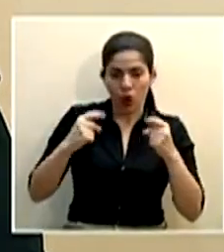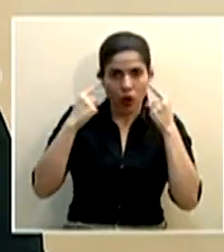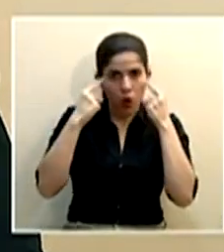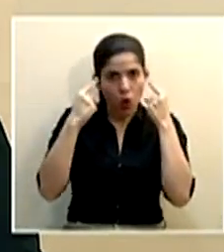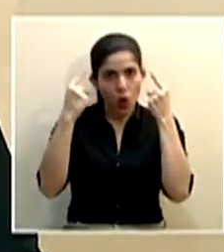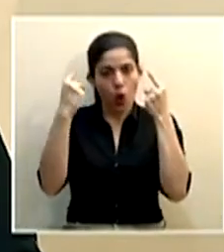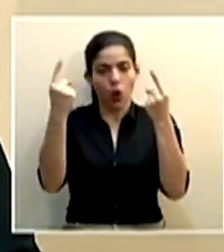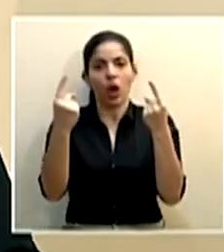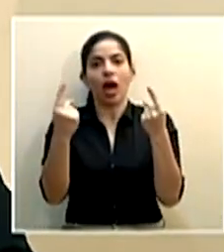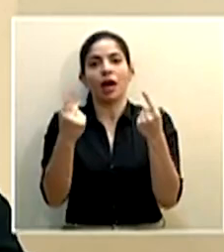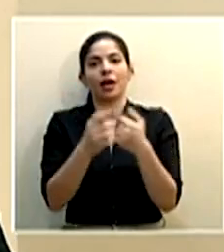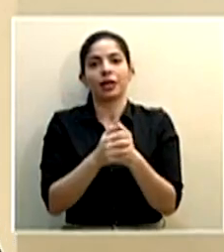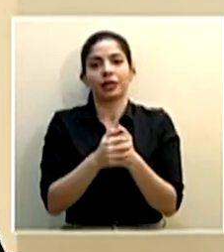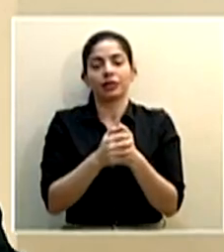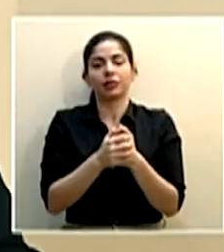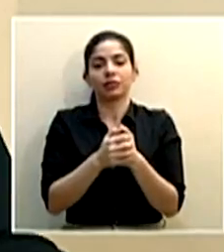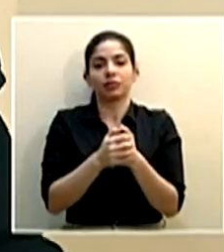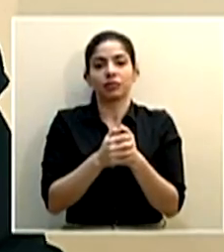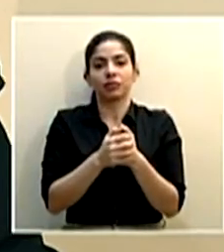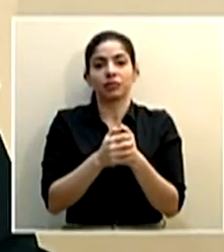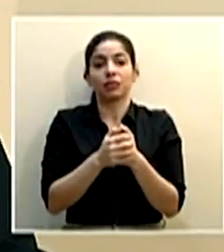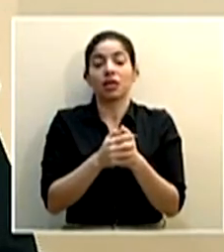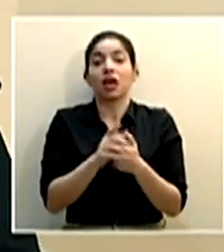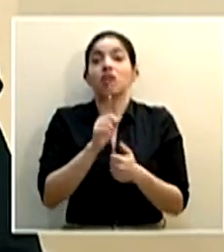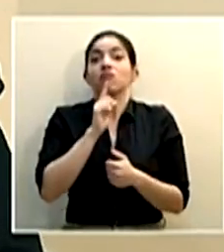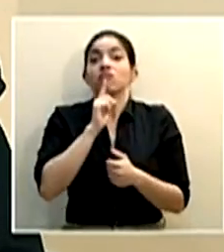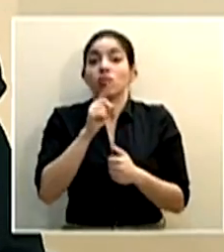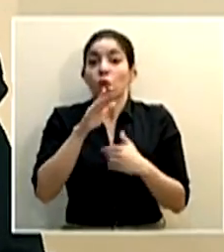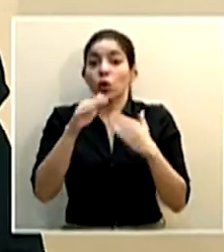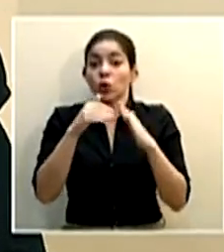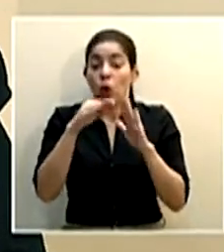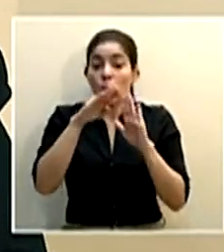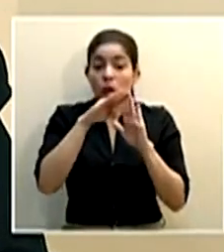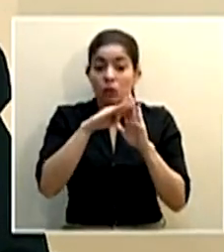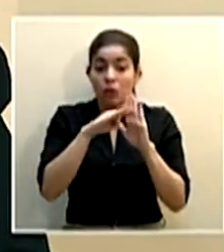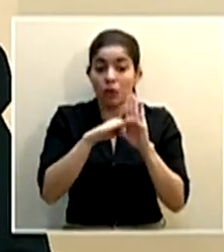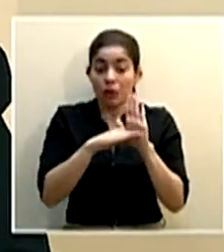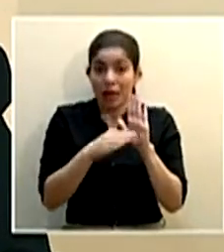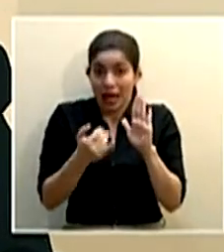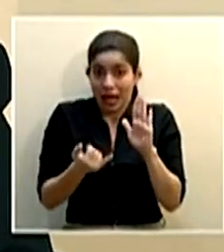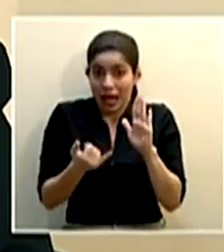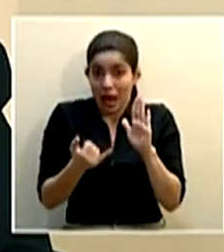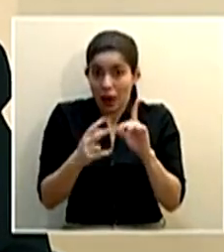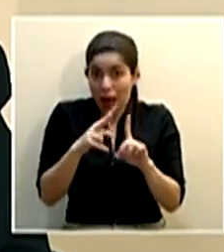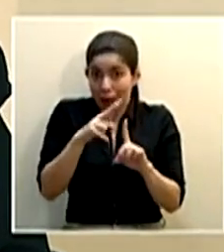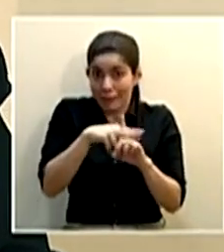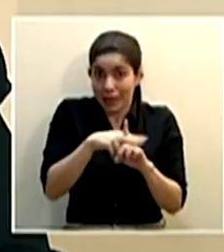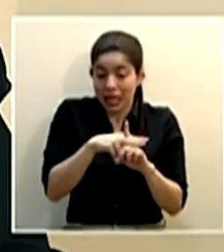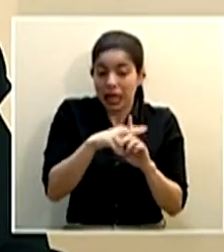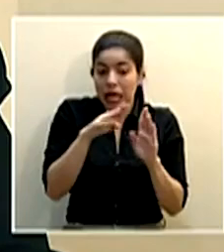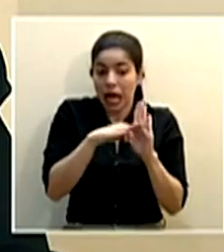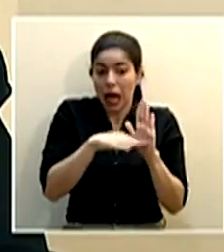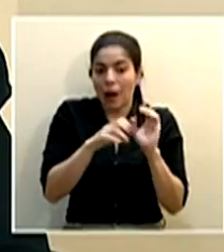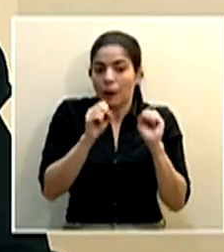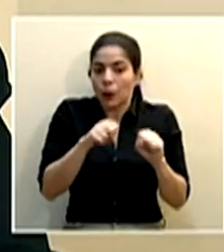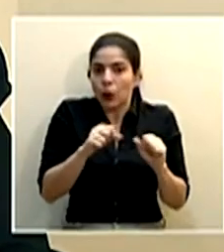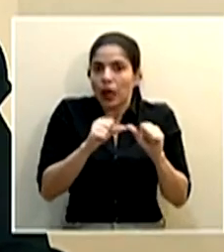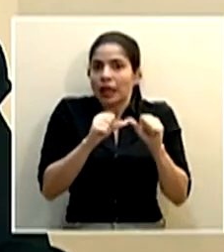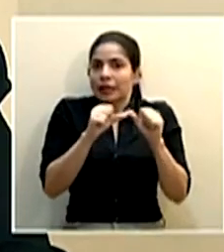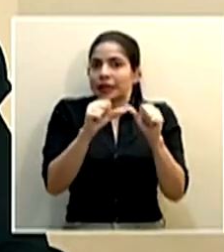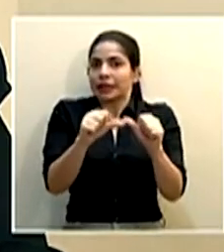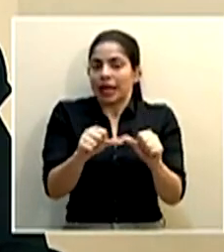efectivamente que estas medidas que hoy se toman podamos podamos mantenerlas